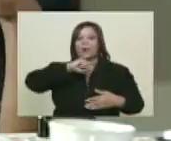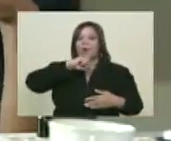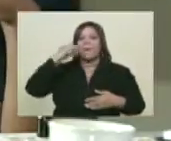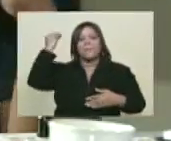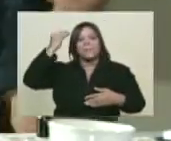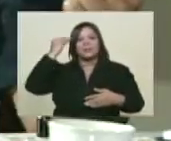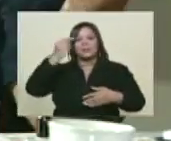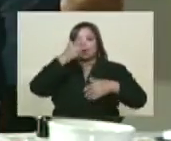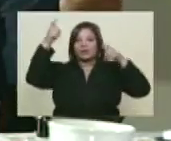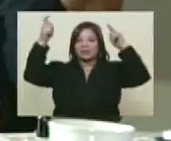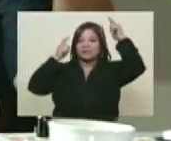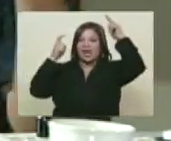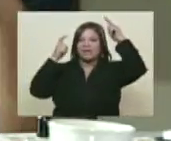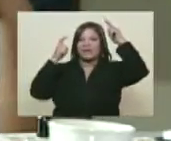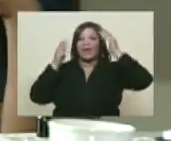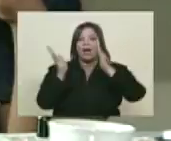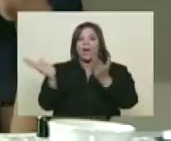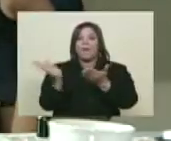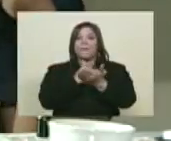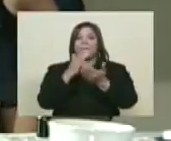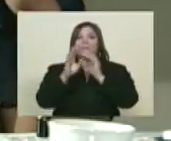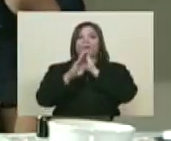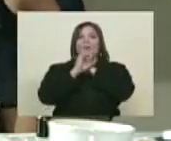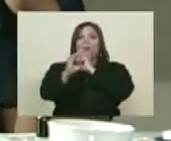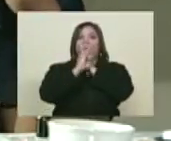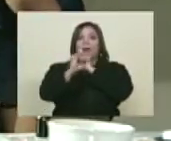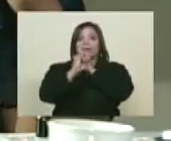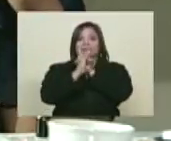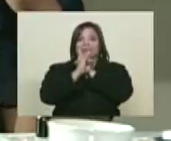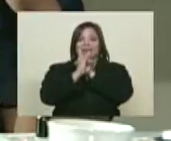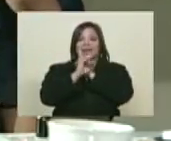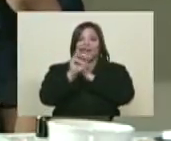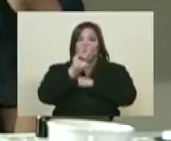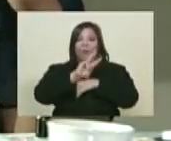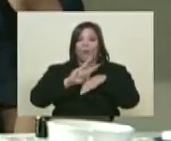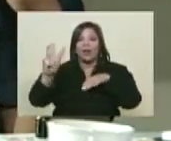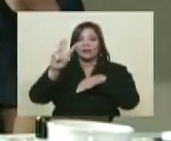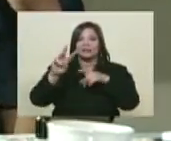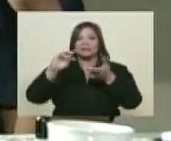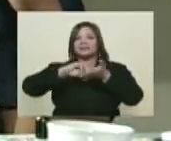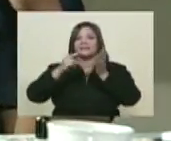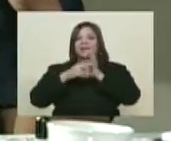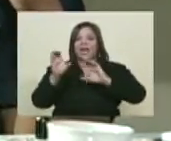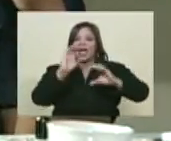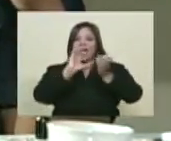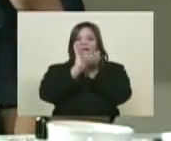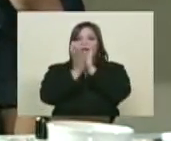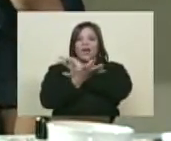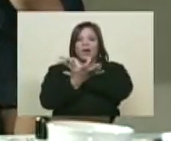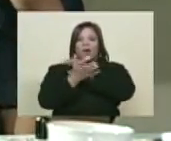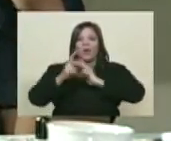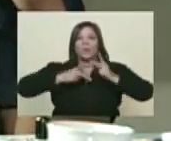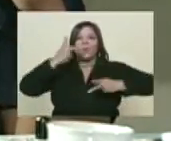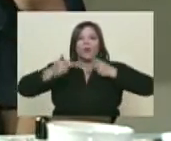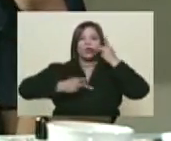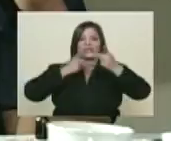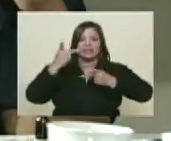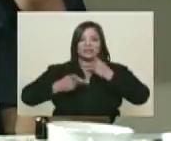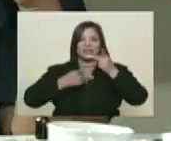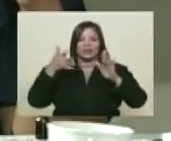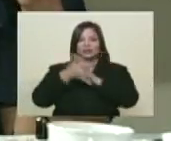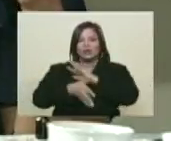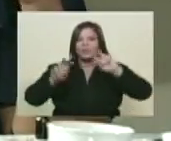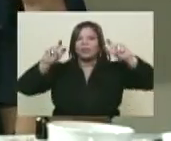de Hugo Chávez. Y una página web, igualmente, que se dedica a la investigación de la geopolítica del